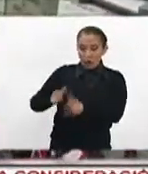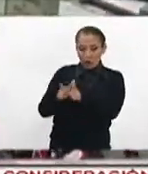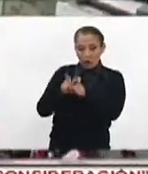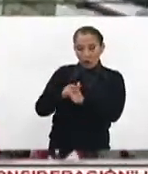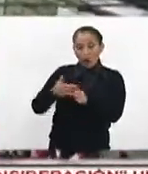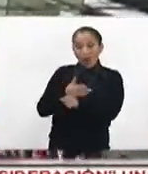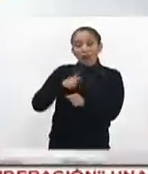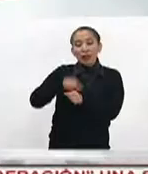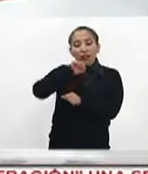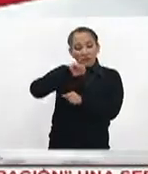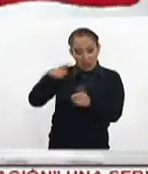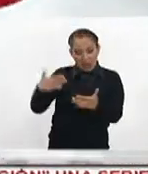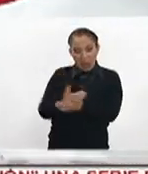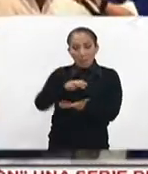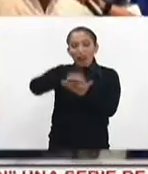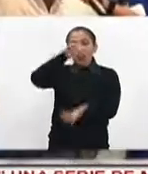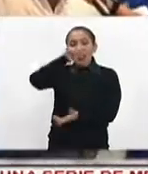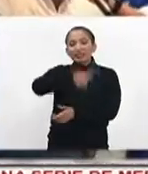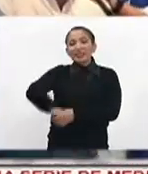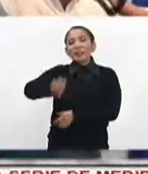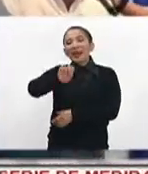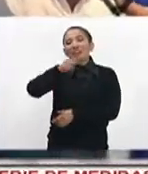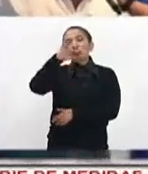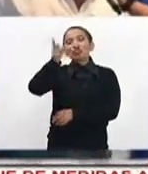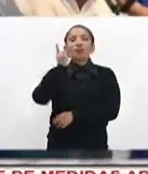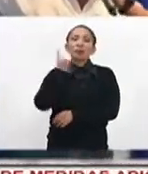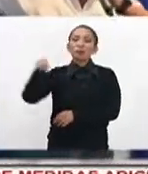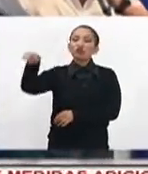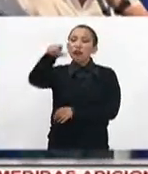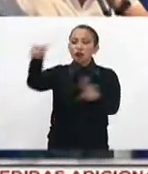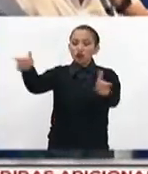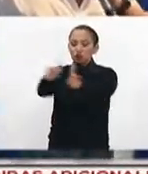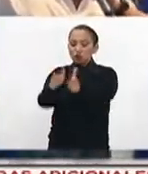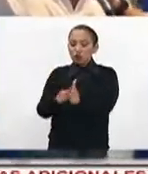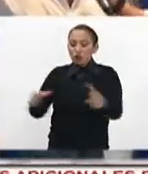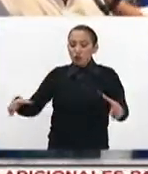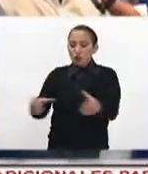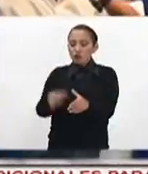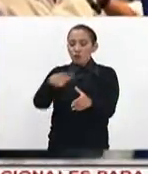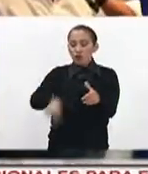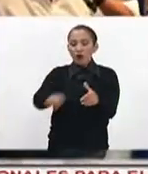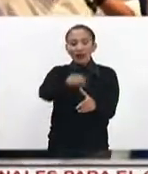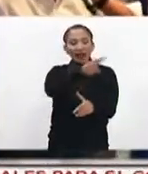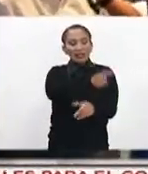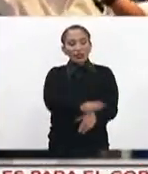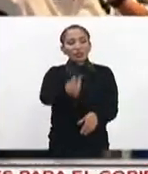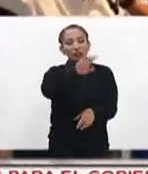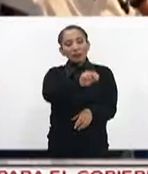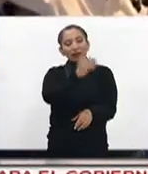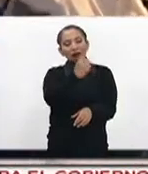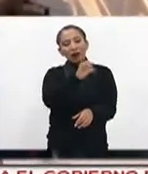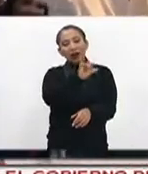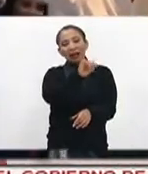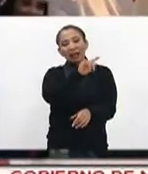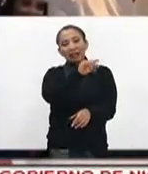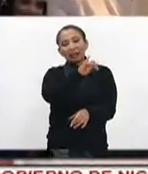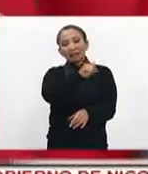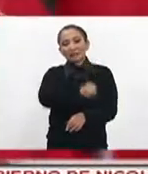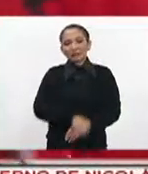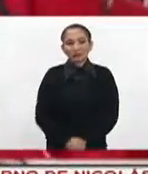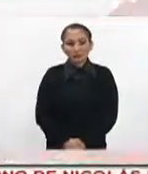Nacional ganó también la mayoría de los 128 diputados para el Parlamento y 298 alcaldías.